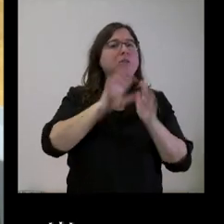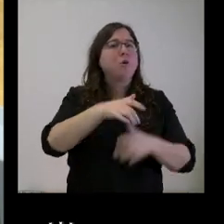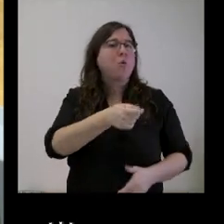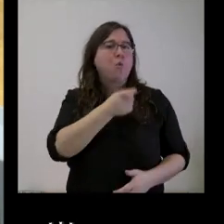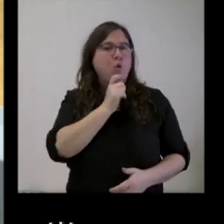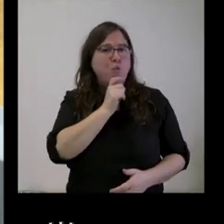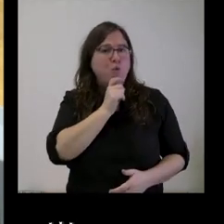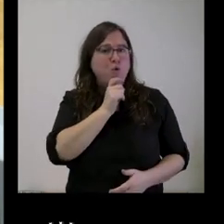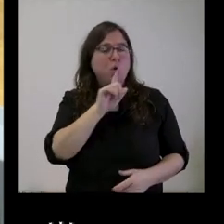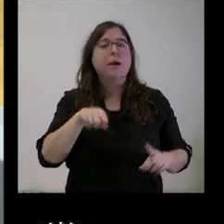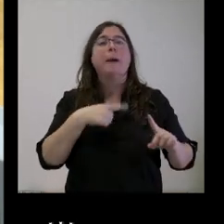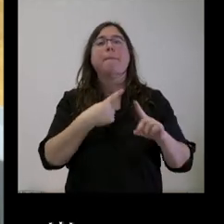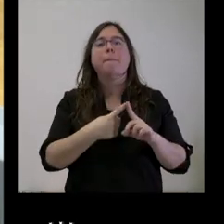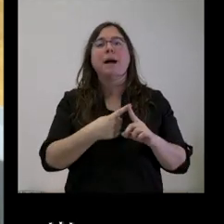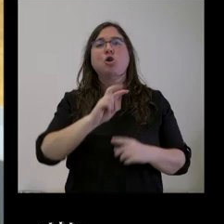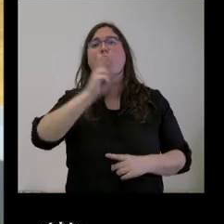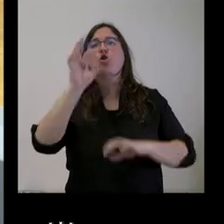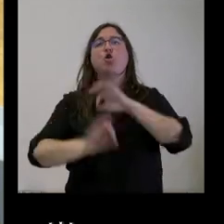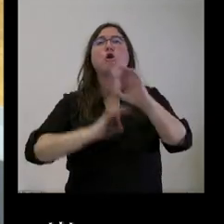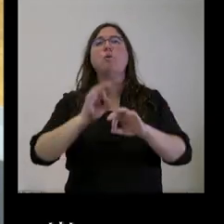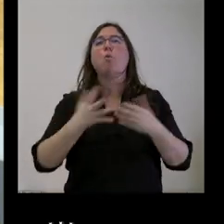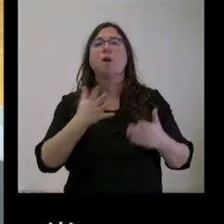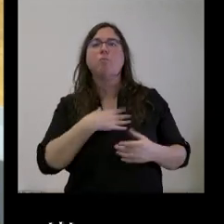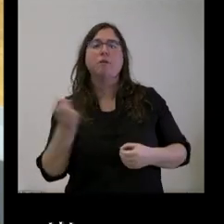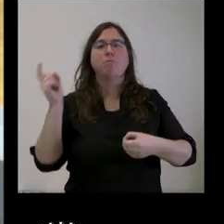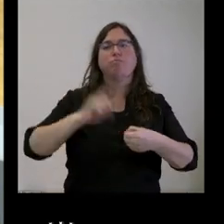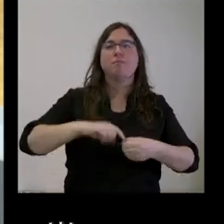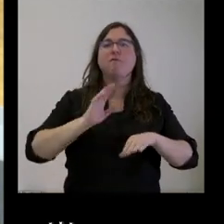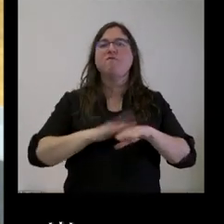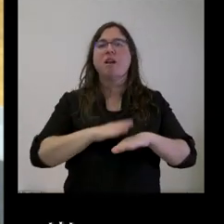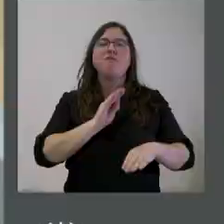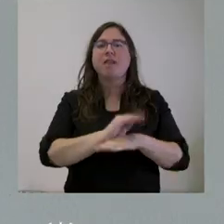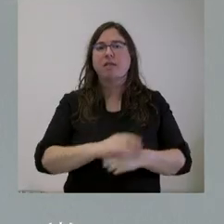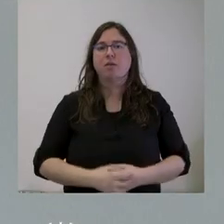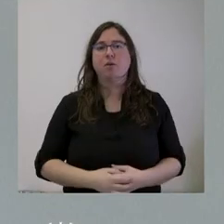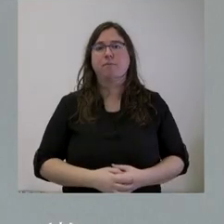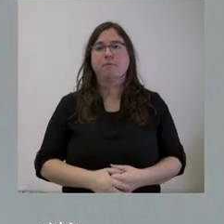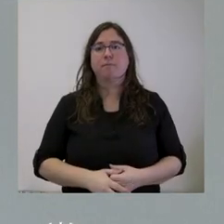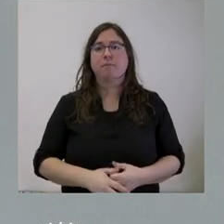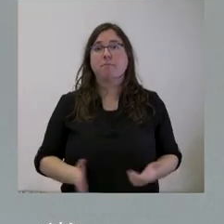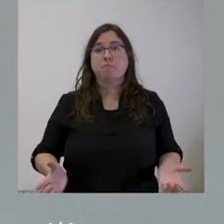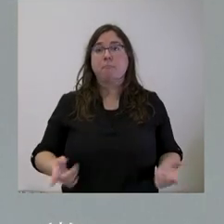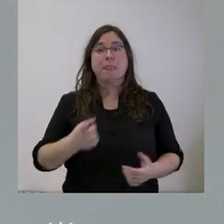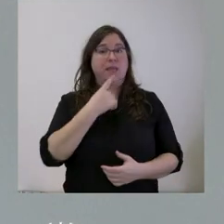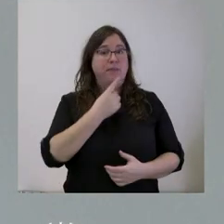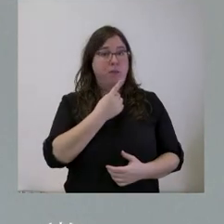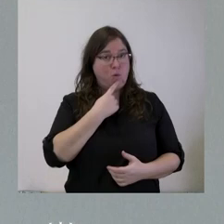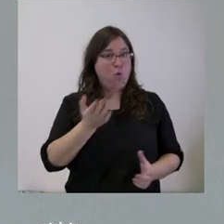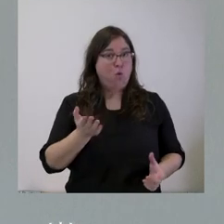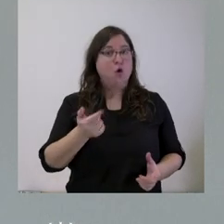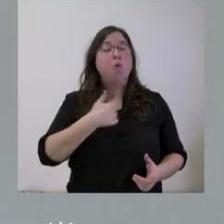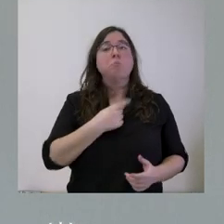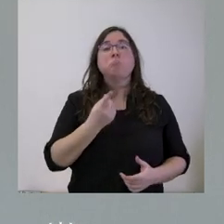ser? Y, por otro lado, ¿qué otros organismos podrían intervenir en la financiación del servicio? Bueno, le digo que la Junta no excluye realizar una